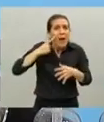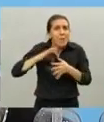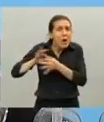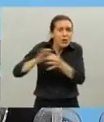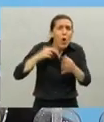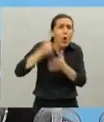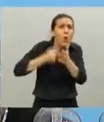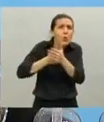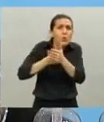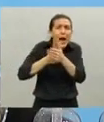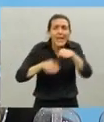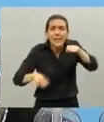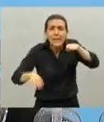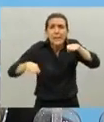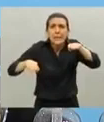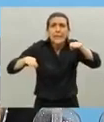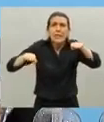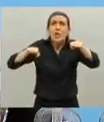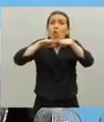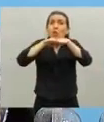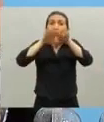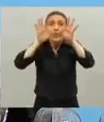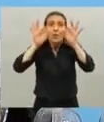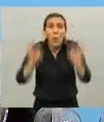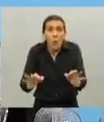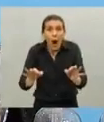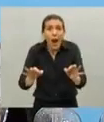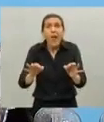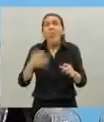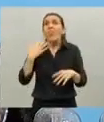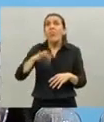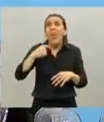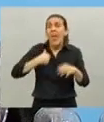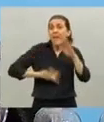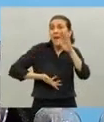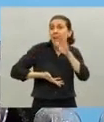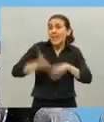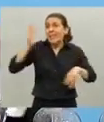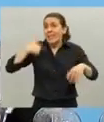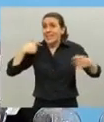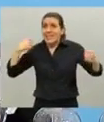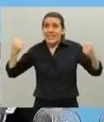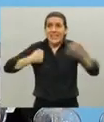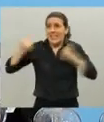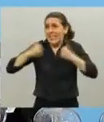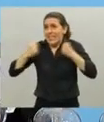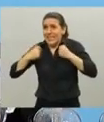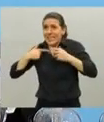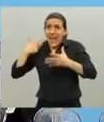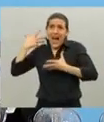más igual donde no tengamos que salir corriendo a socorrer gente